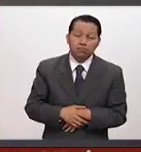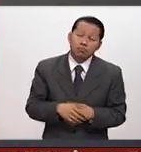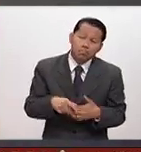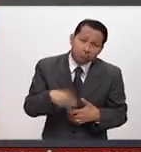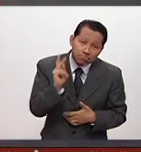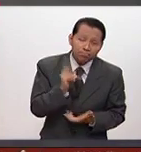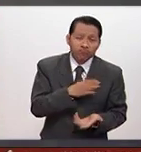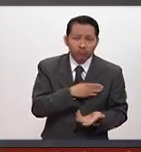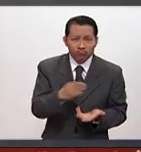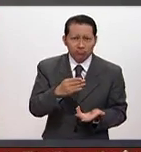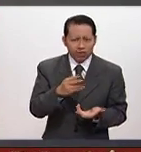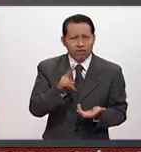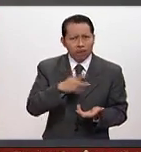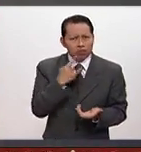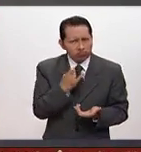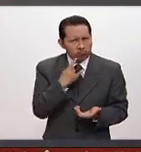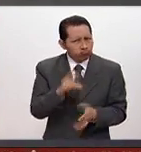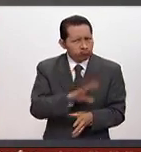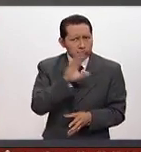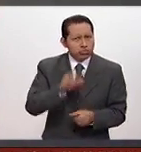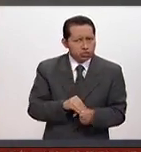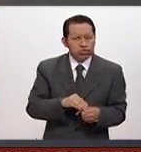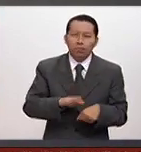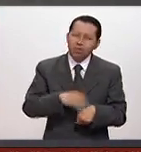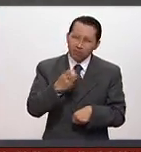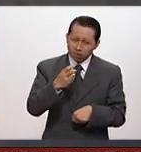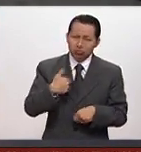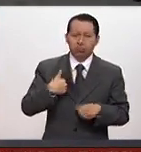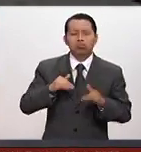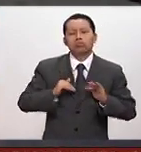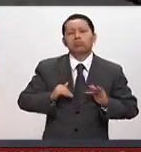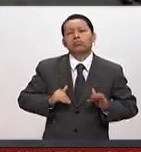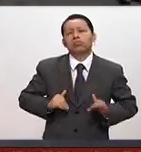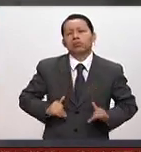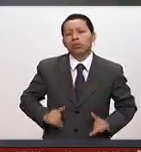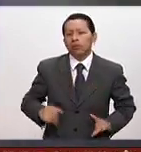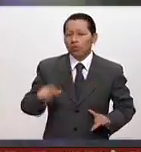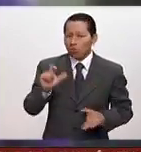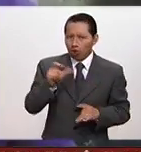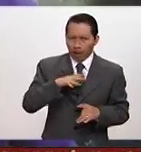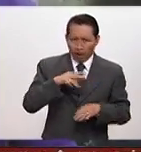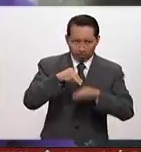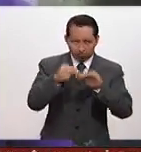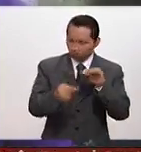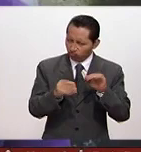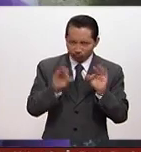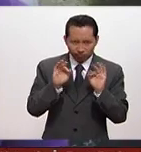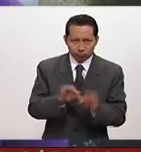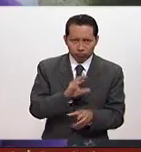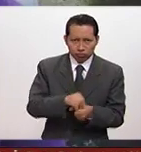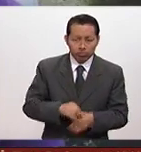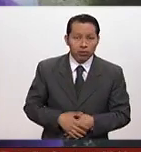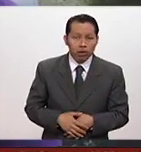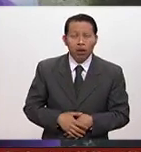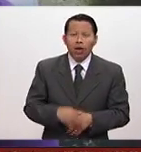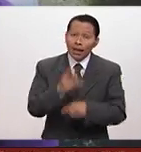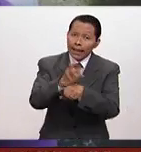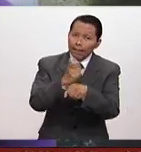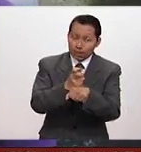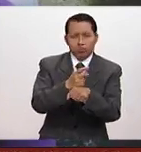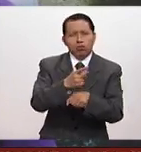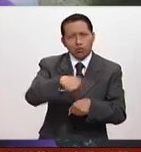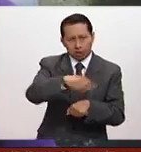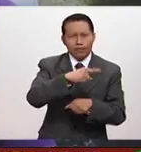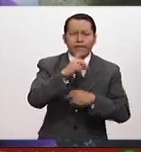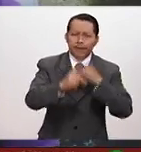pero bueno, dimos todo. Es por eso que estoy un poco más tranquilo, que di todo en la alberca. Los invito a que aplaudamos a nuestros atletas mexicanos